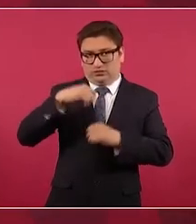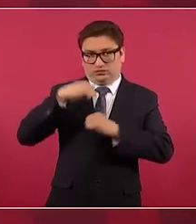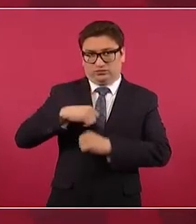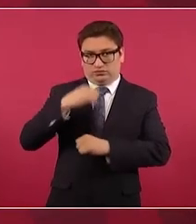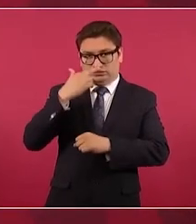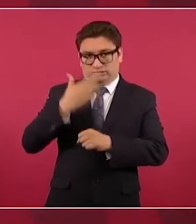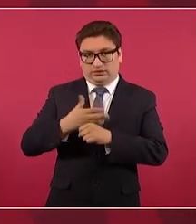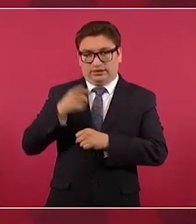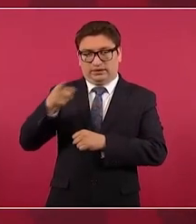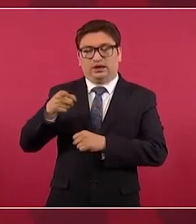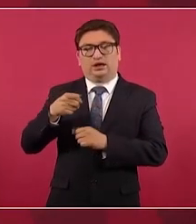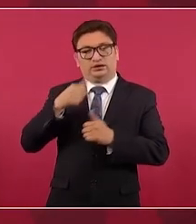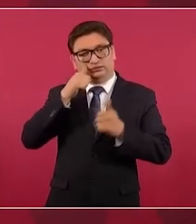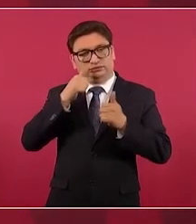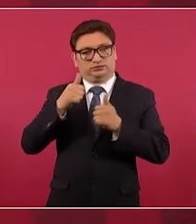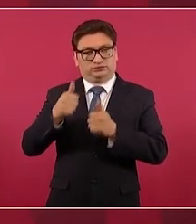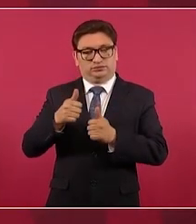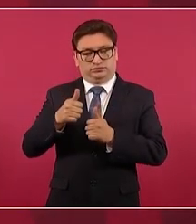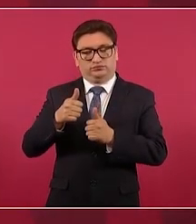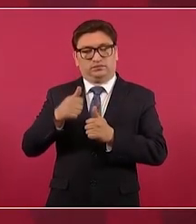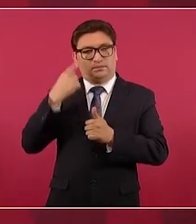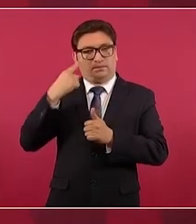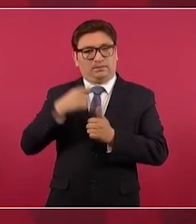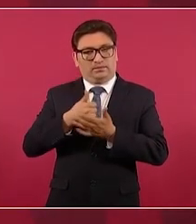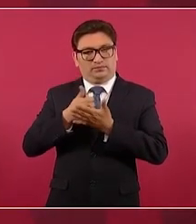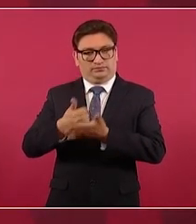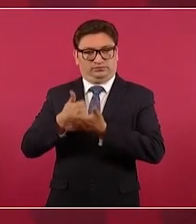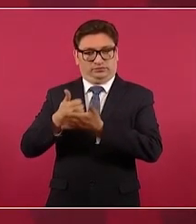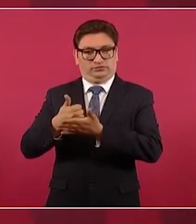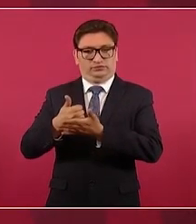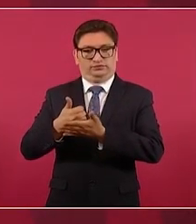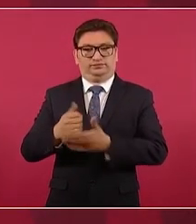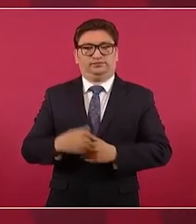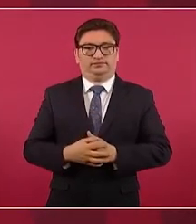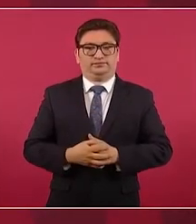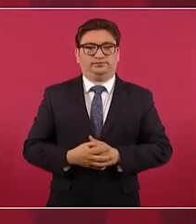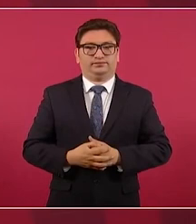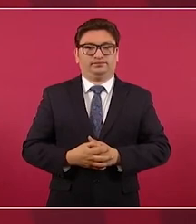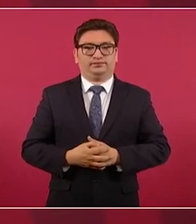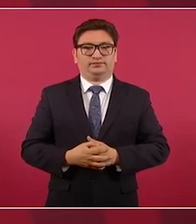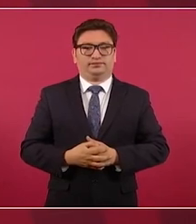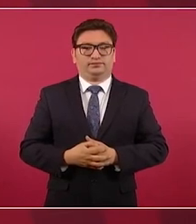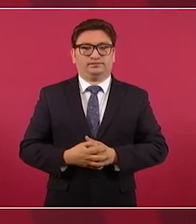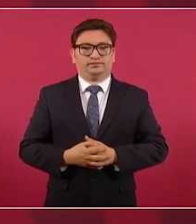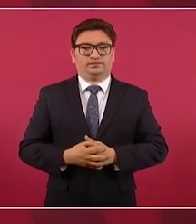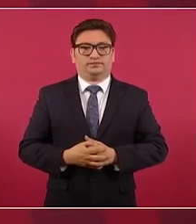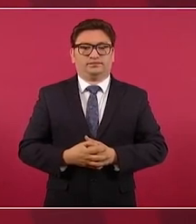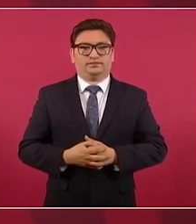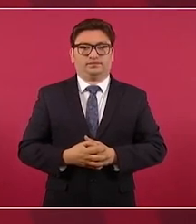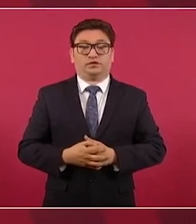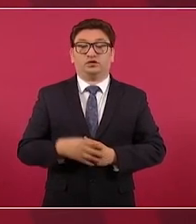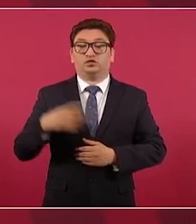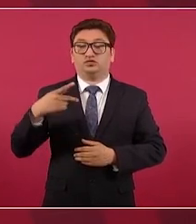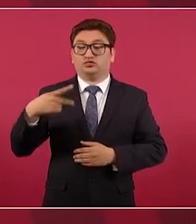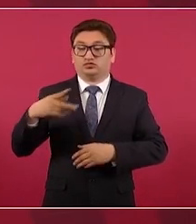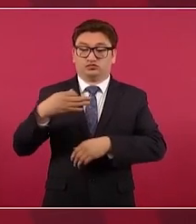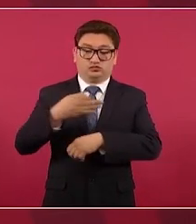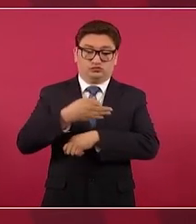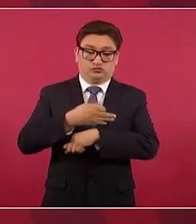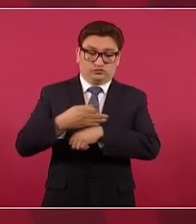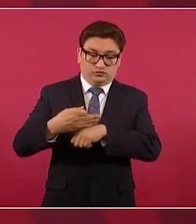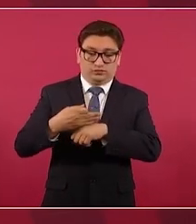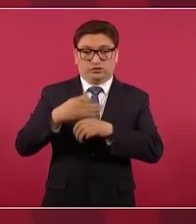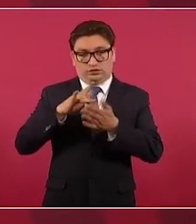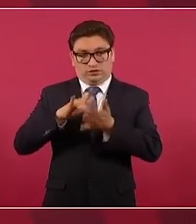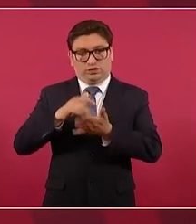estar atentos para apoyar a los familiares de las víctimas, el traslado de los